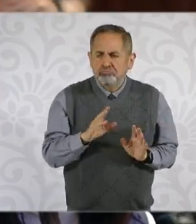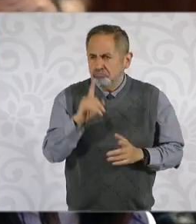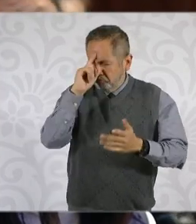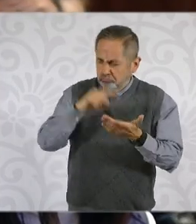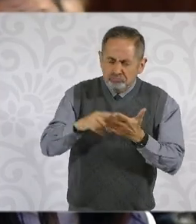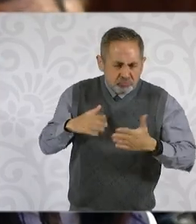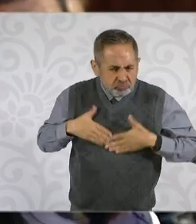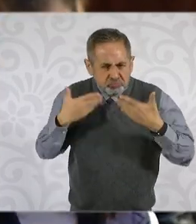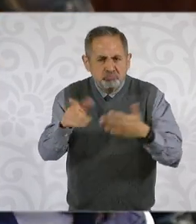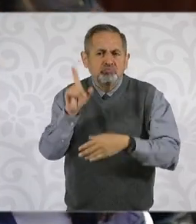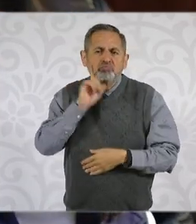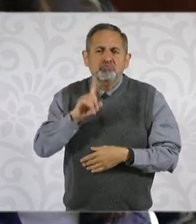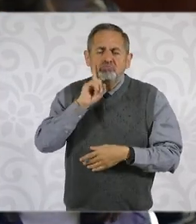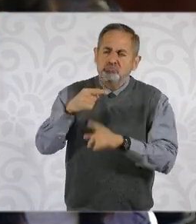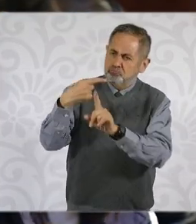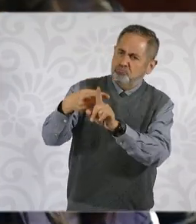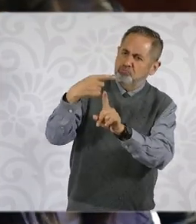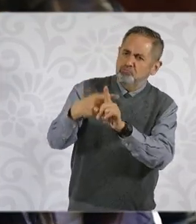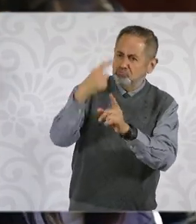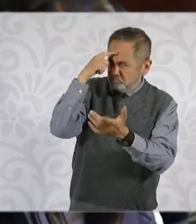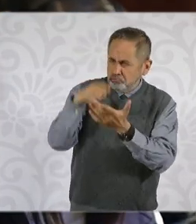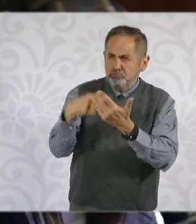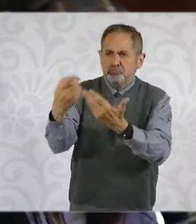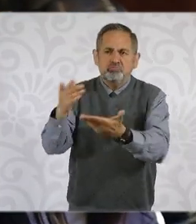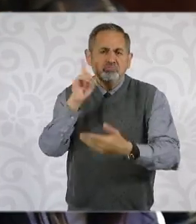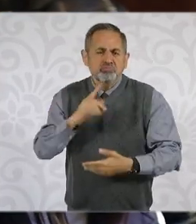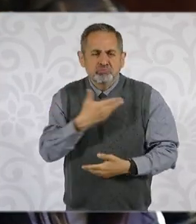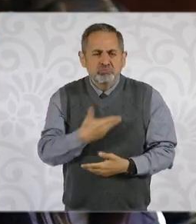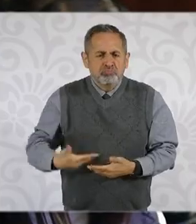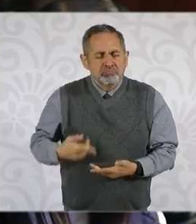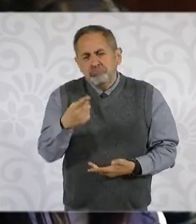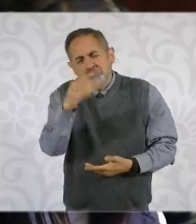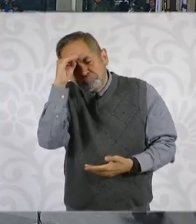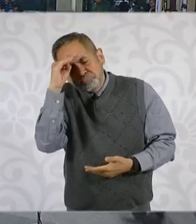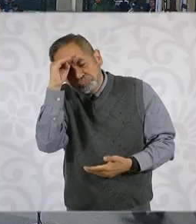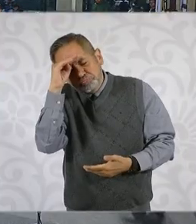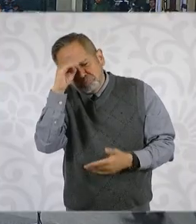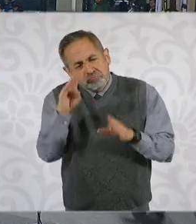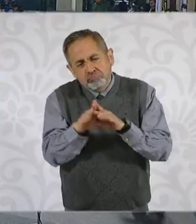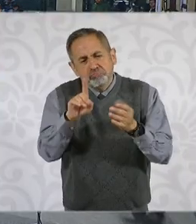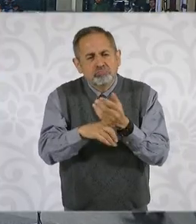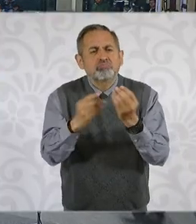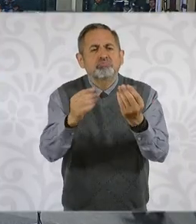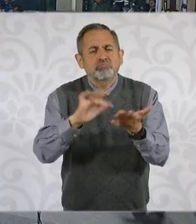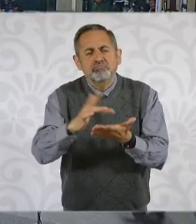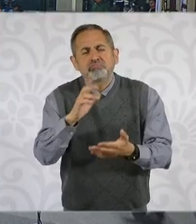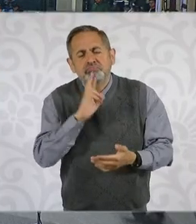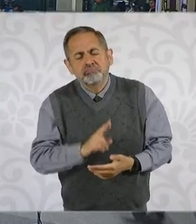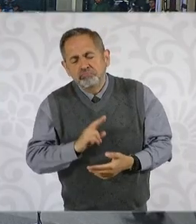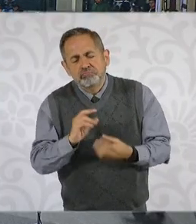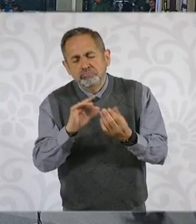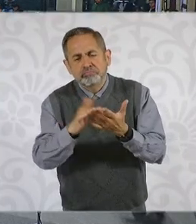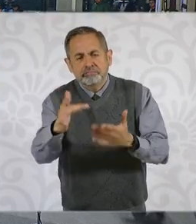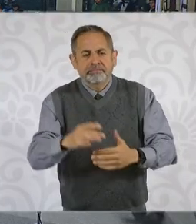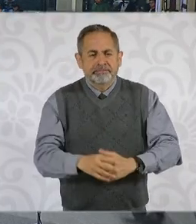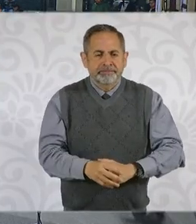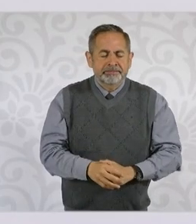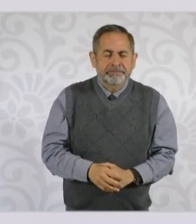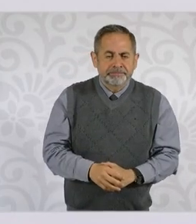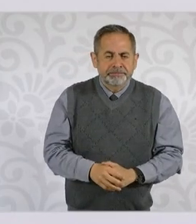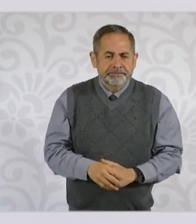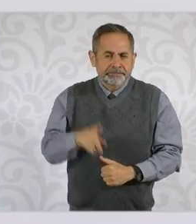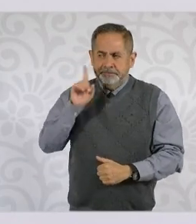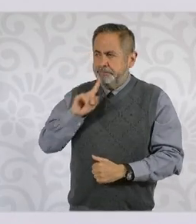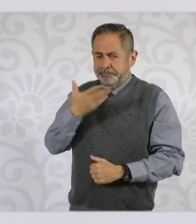hacia las mujeres, hacia tener una presidenta? ¿Qué reflexión le da, presidente? Y le agradezco mucho las respuestas. Pues